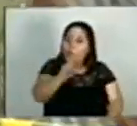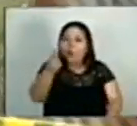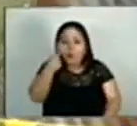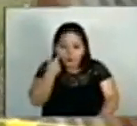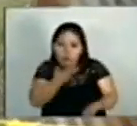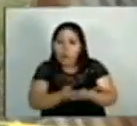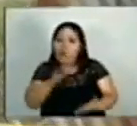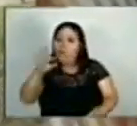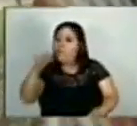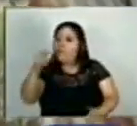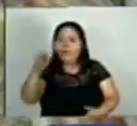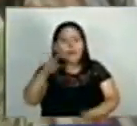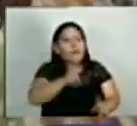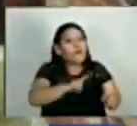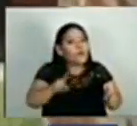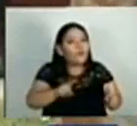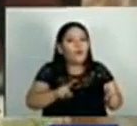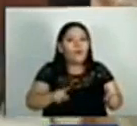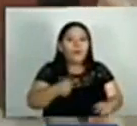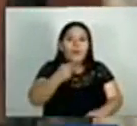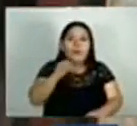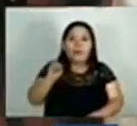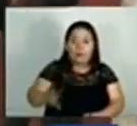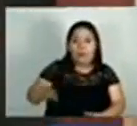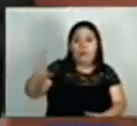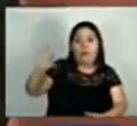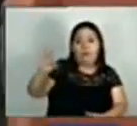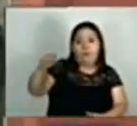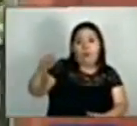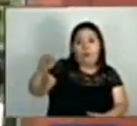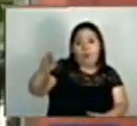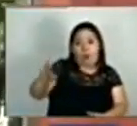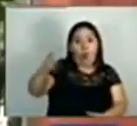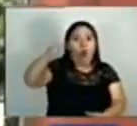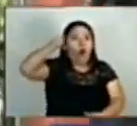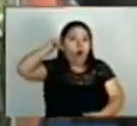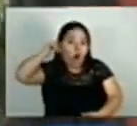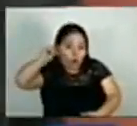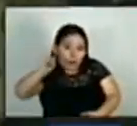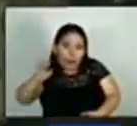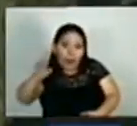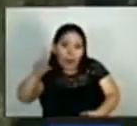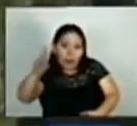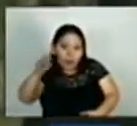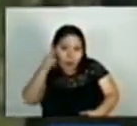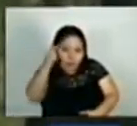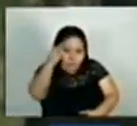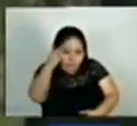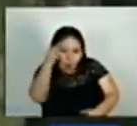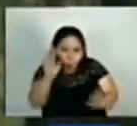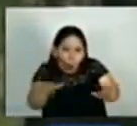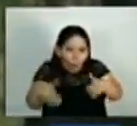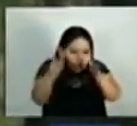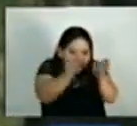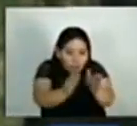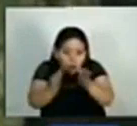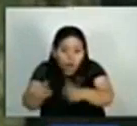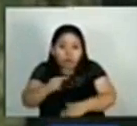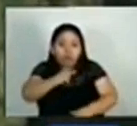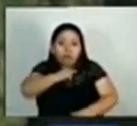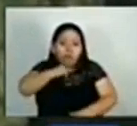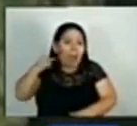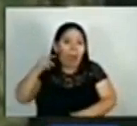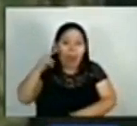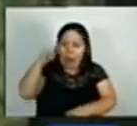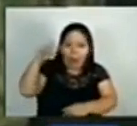determinó lo contrario. De acuerdo al Ministerio Público, Edwin Alvarado Lazo había planificado el asesinato y se aprovechó de